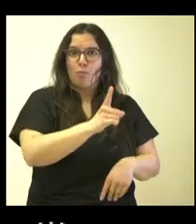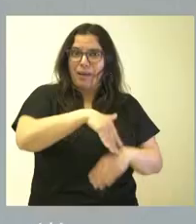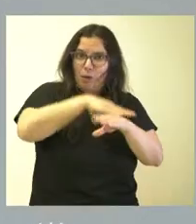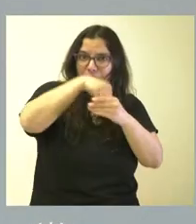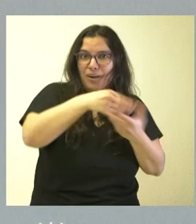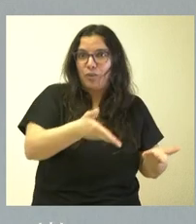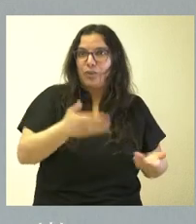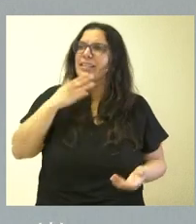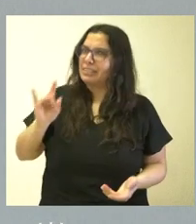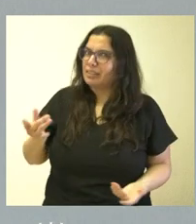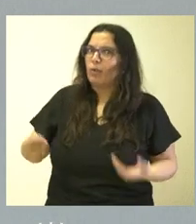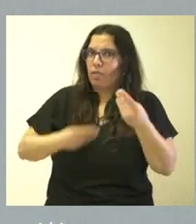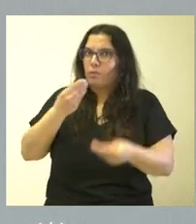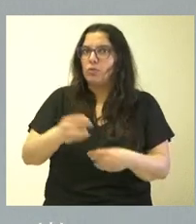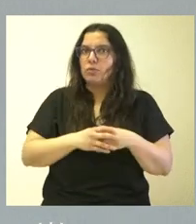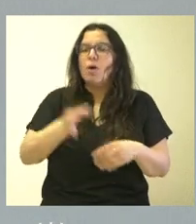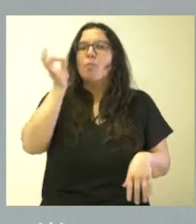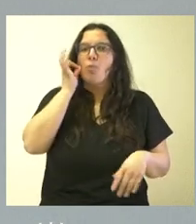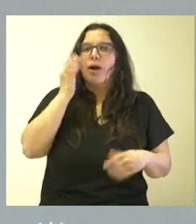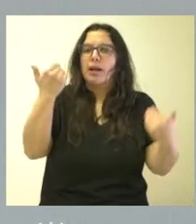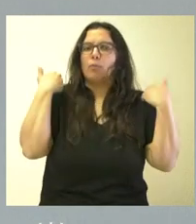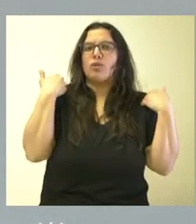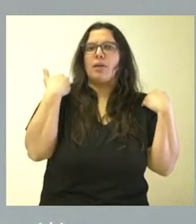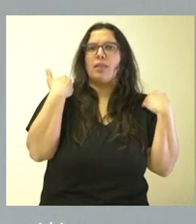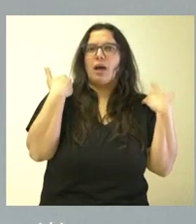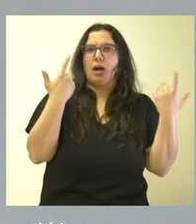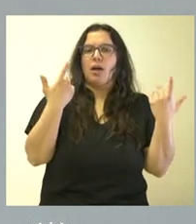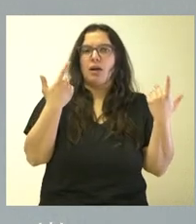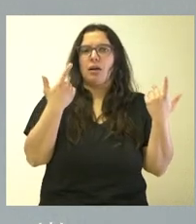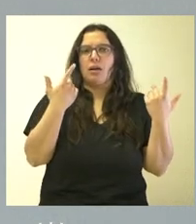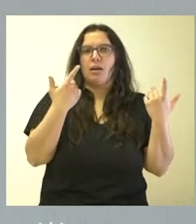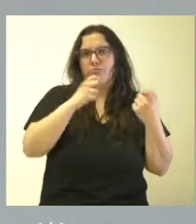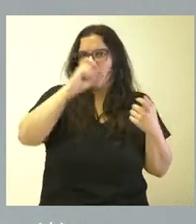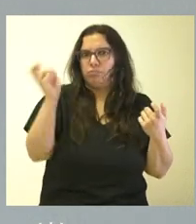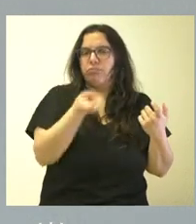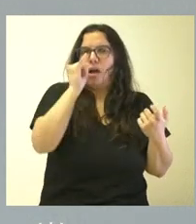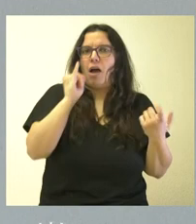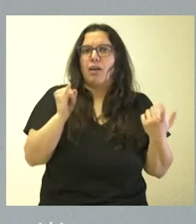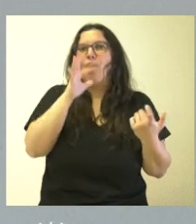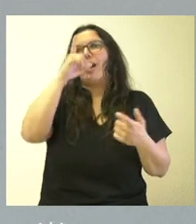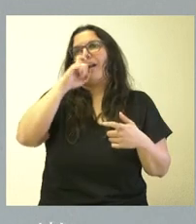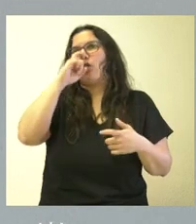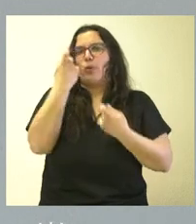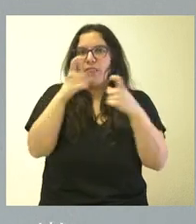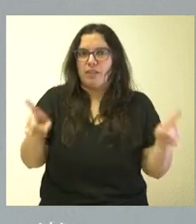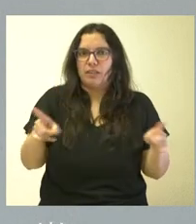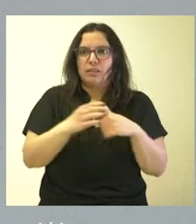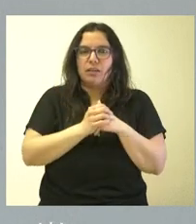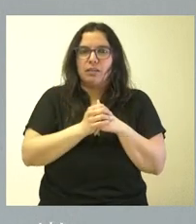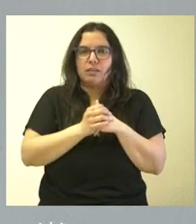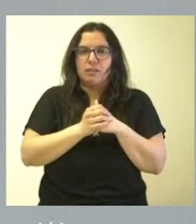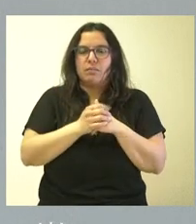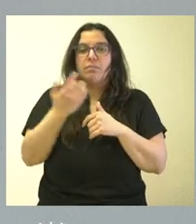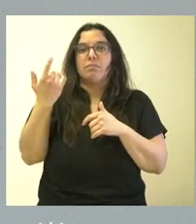Sí, lo hacemos. Tenemos muchas mujeres en puestos de responsabilidad. Tampoco es cuestión de recordarlo ahora. Hablábamos antes de que hay